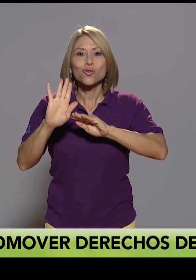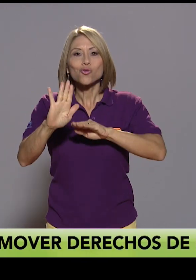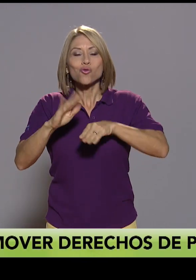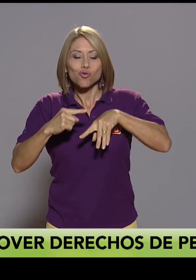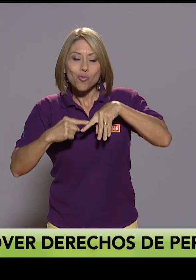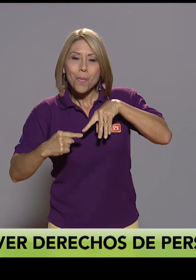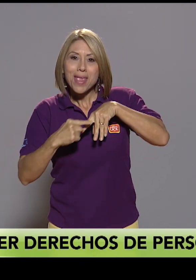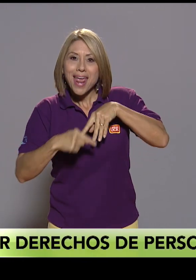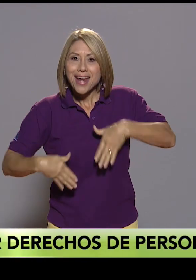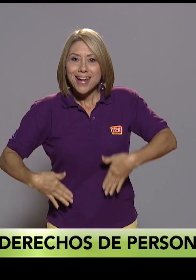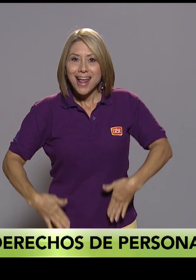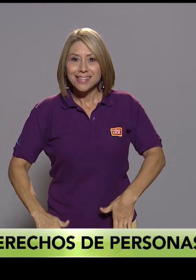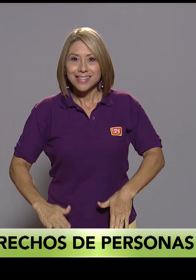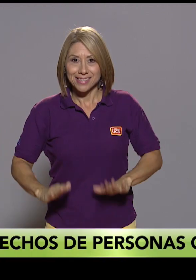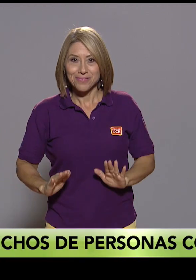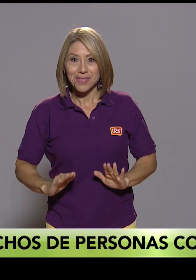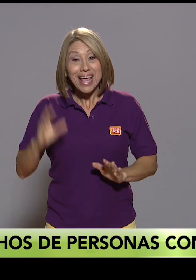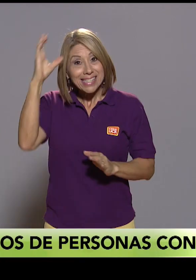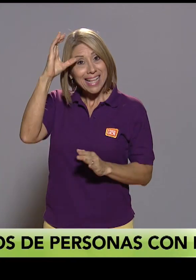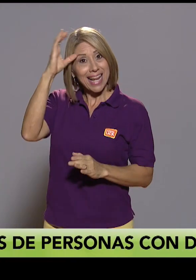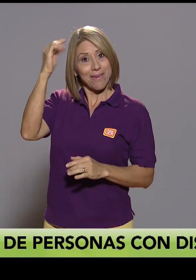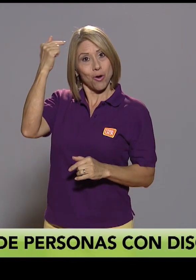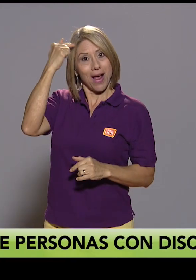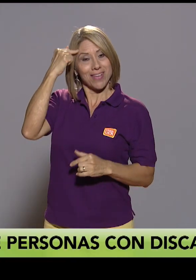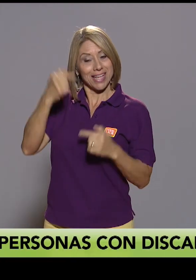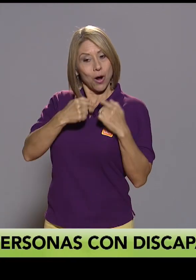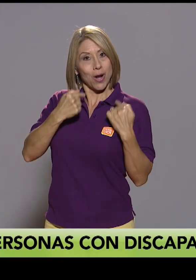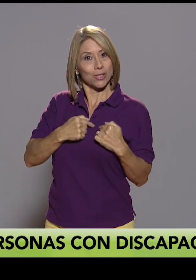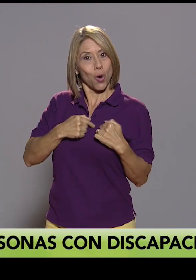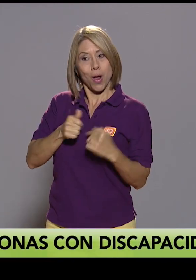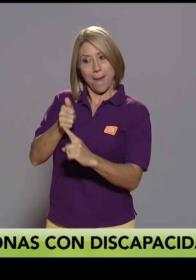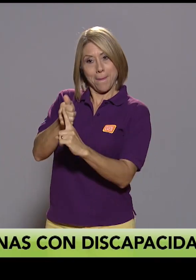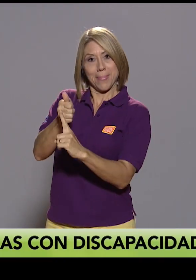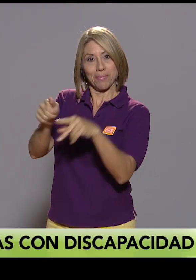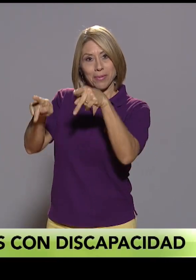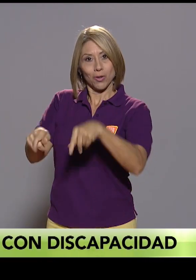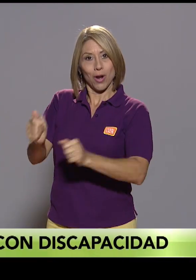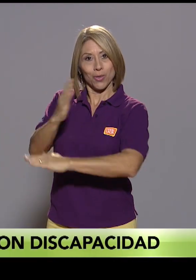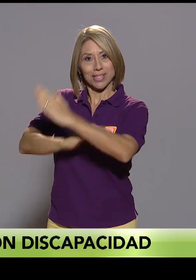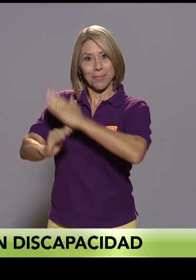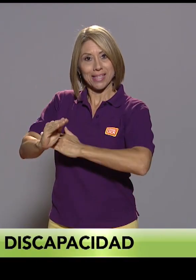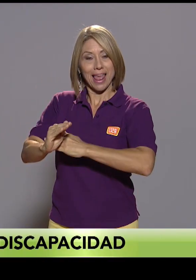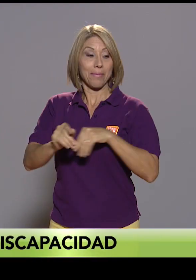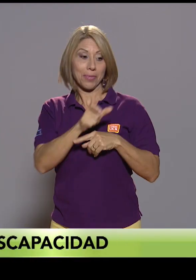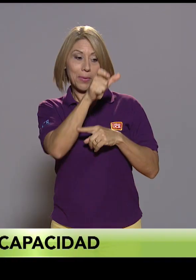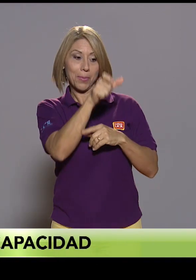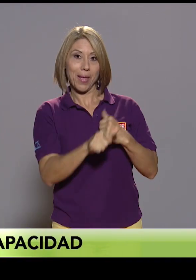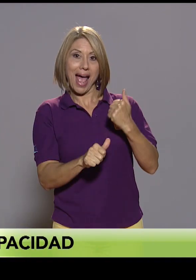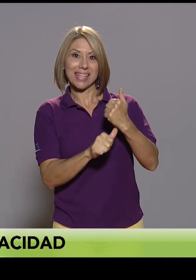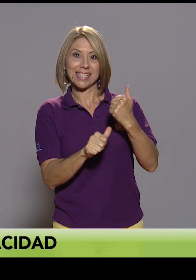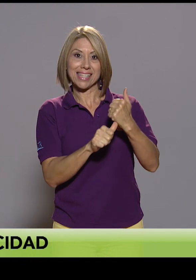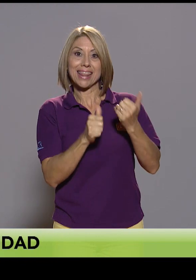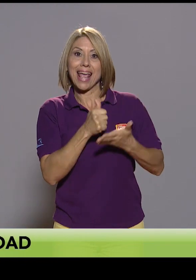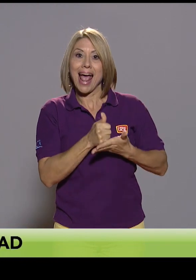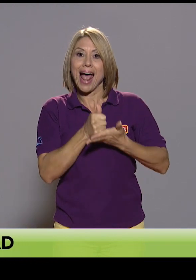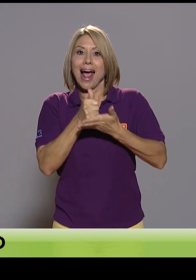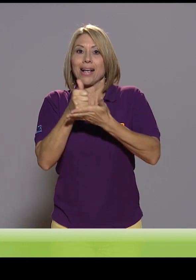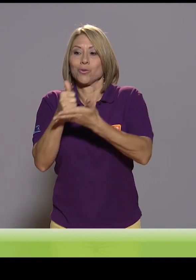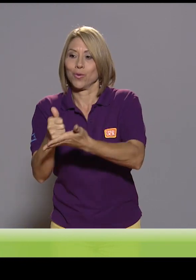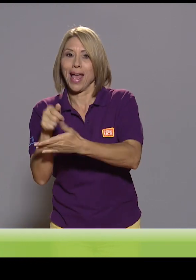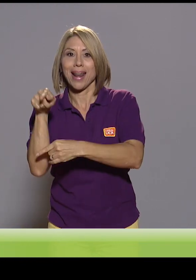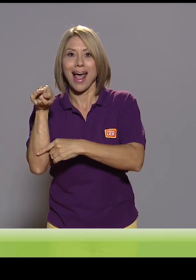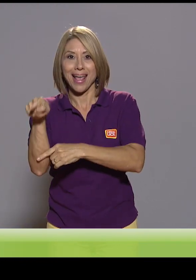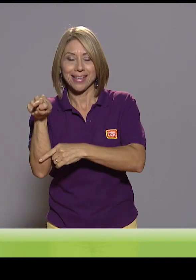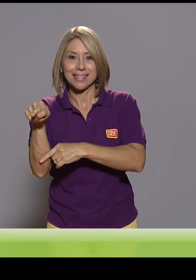cabeza, el corazón sigue siendo de la persona con discapacidad y el asistente le va a ayudar a ejecutar esas actividades